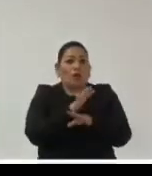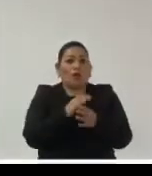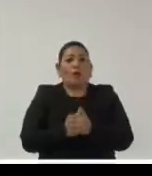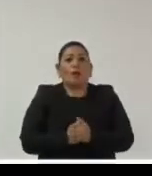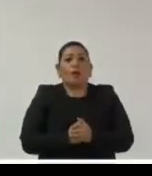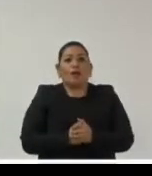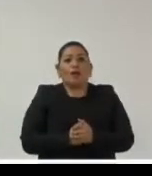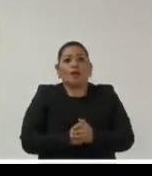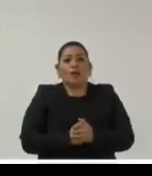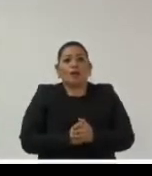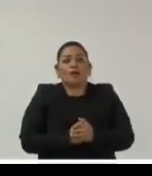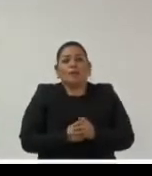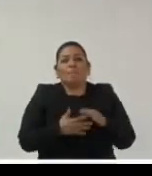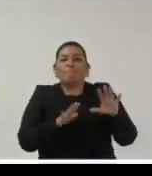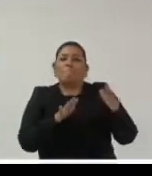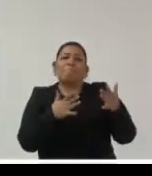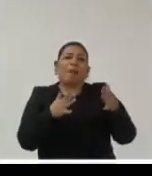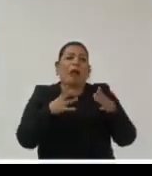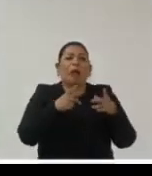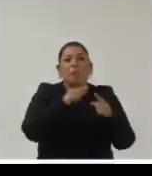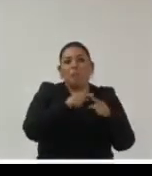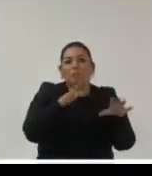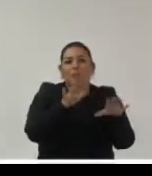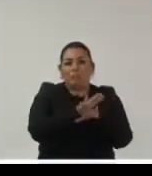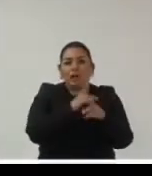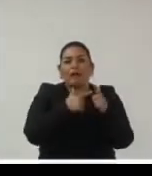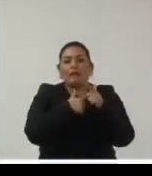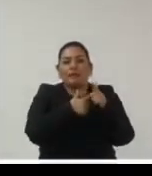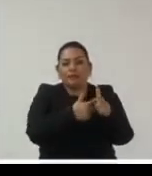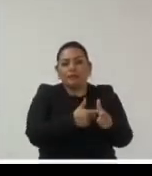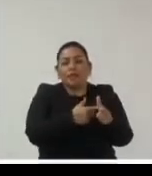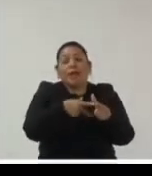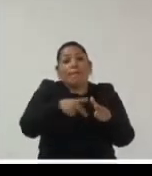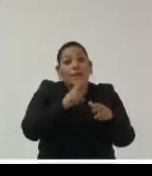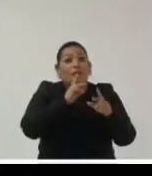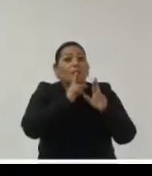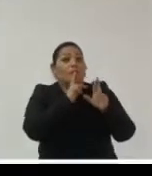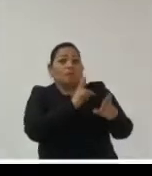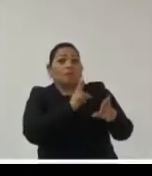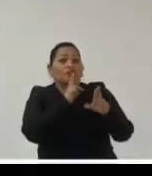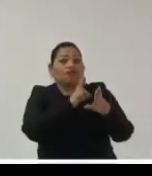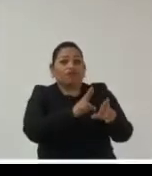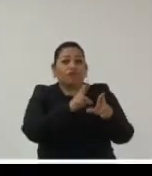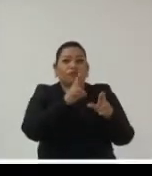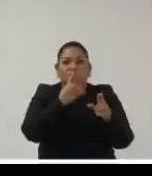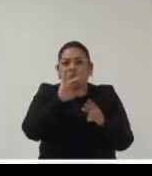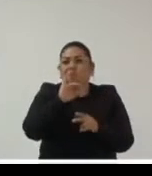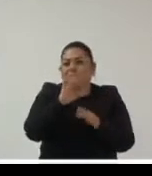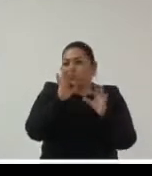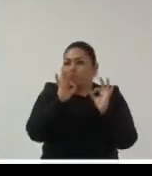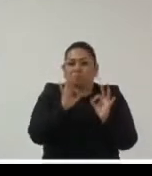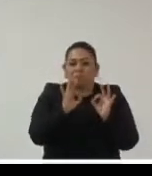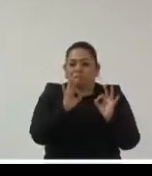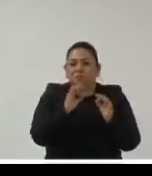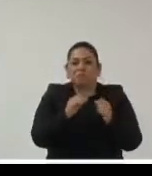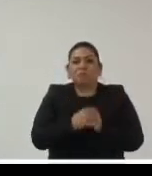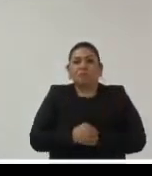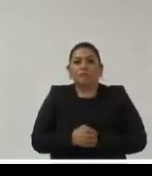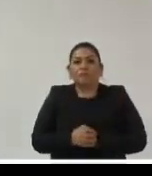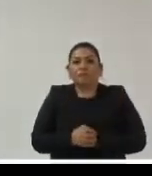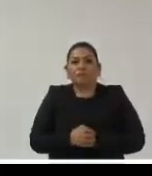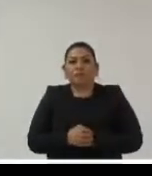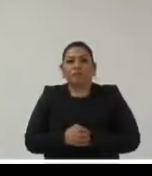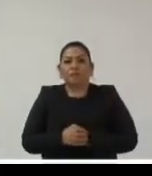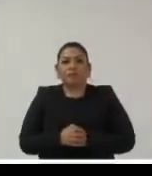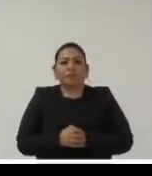sido digamos adecuados y sus respuestas han sido relativamente oportunas conforme hemos tenido